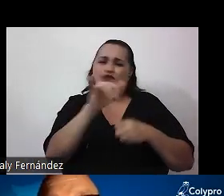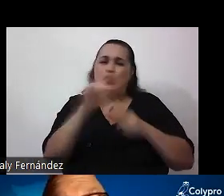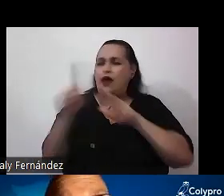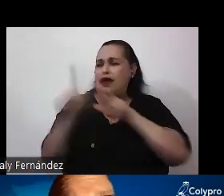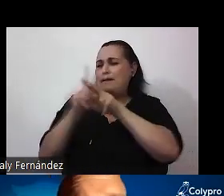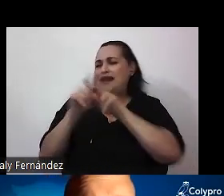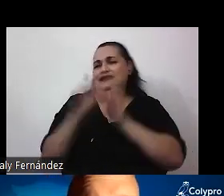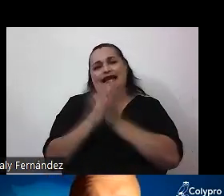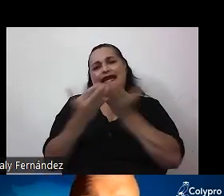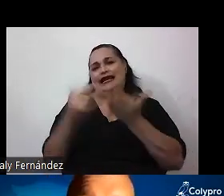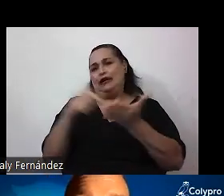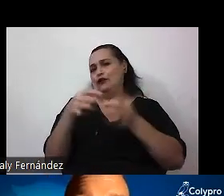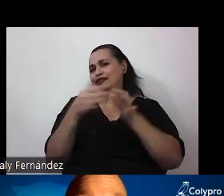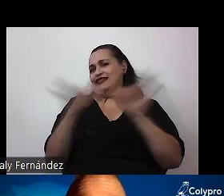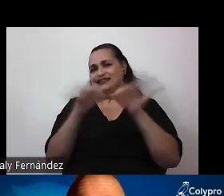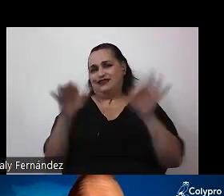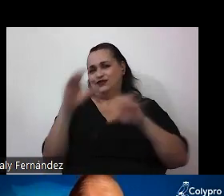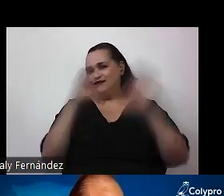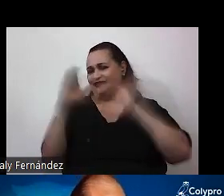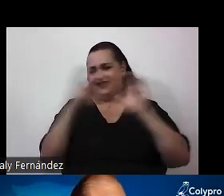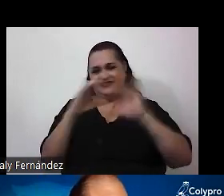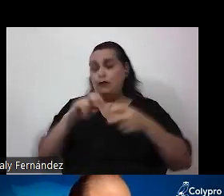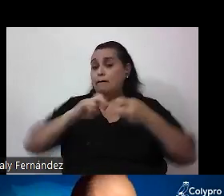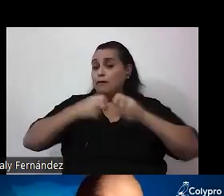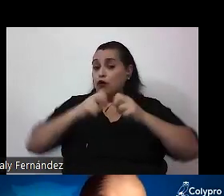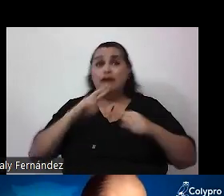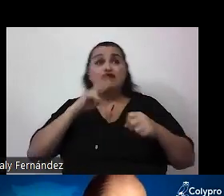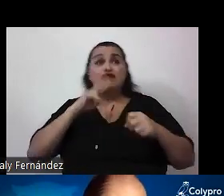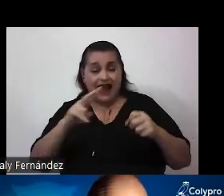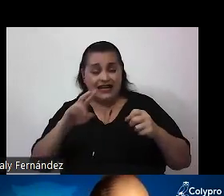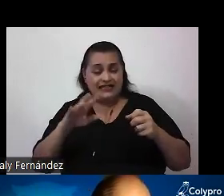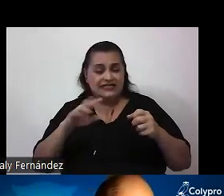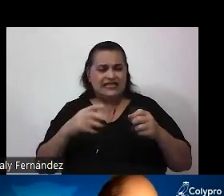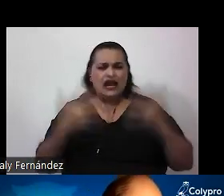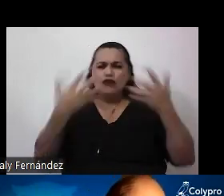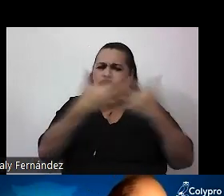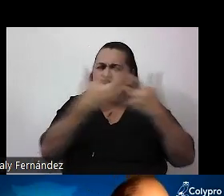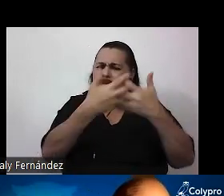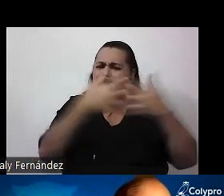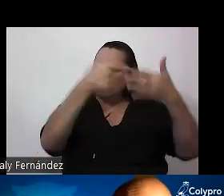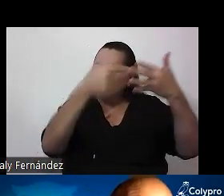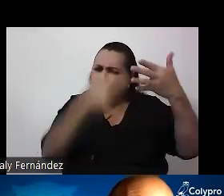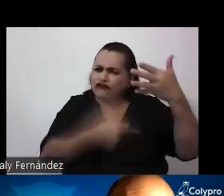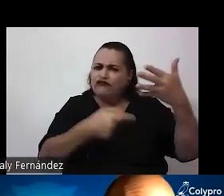texto de ciencias. En los problemas reales se mezclan infinidad de factores que